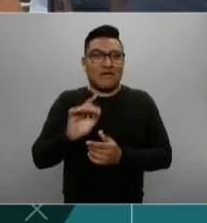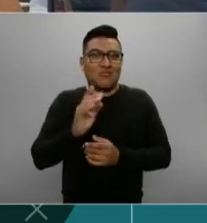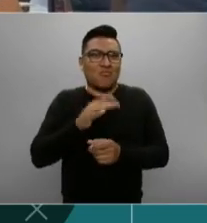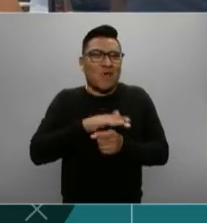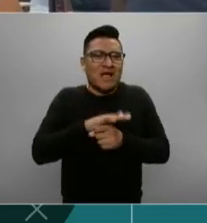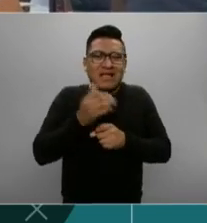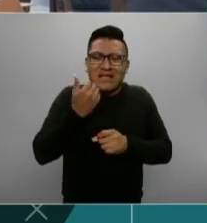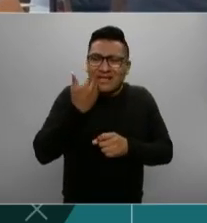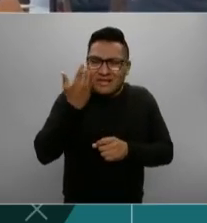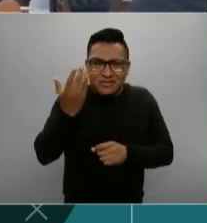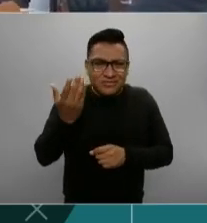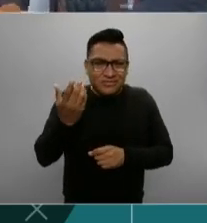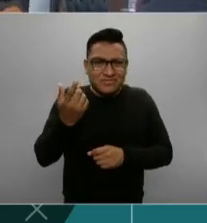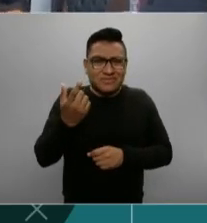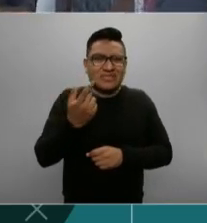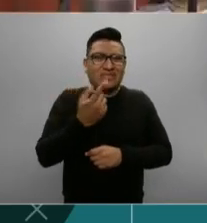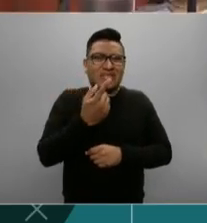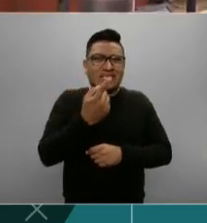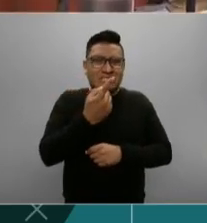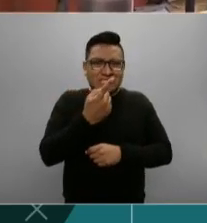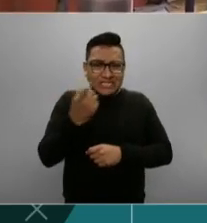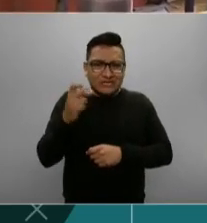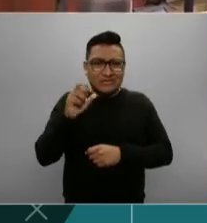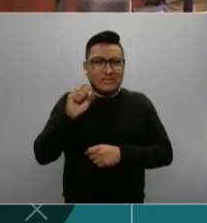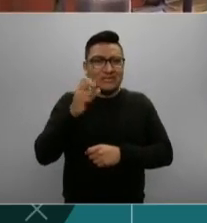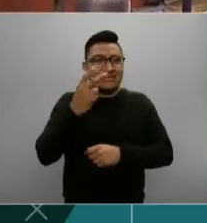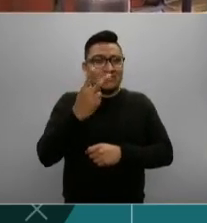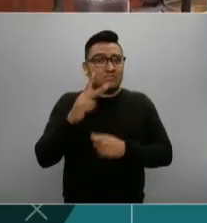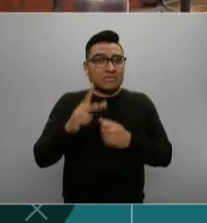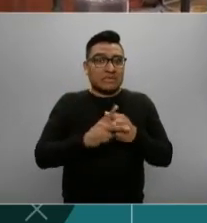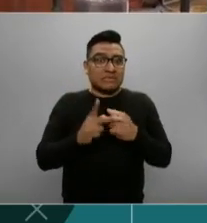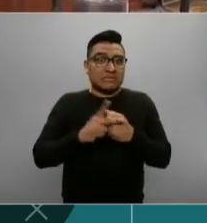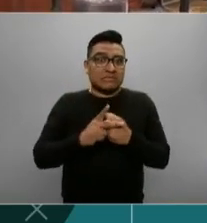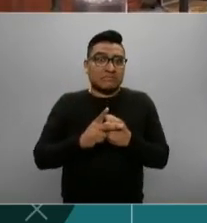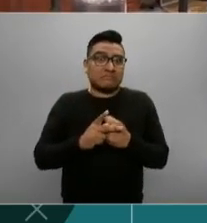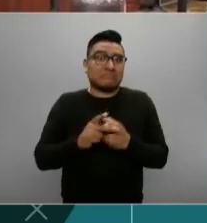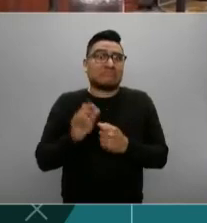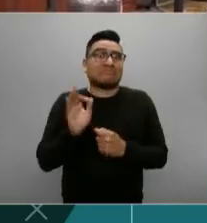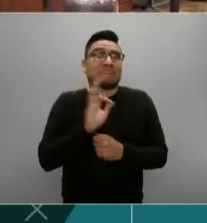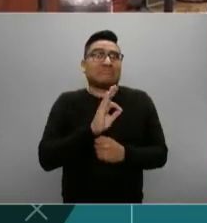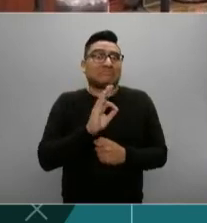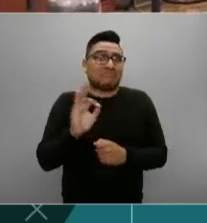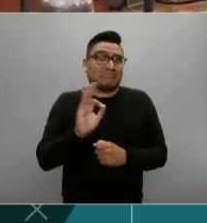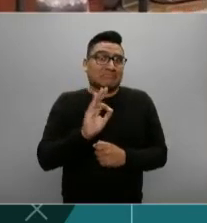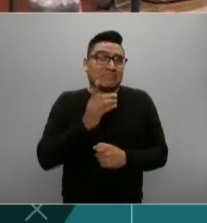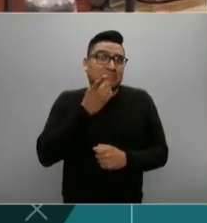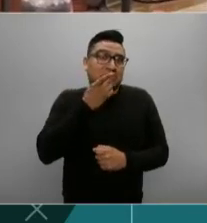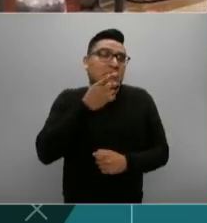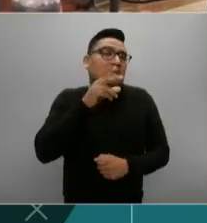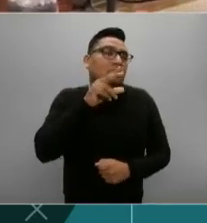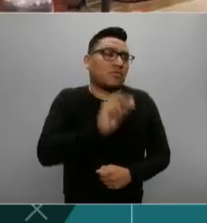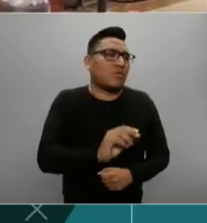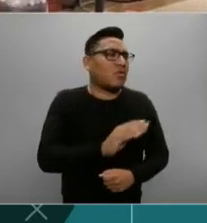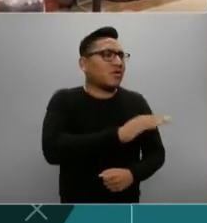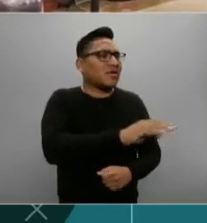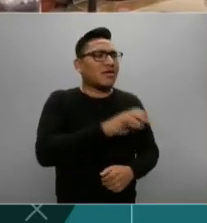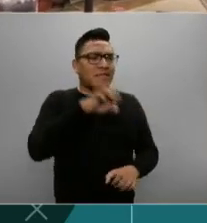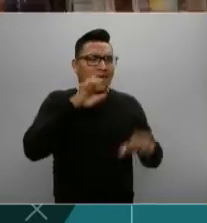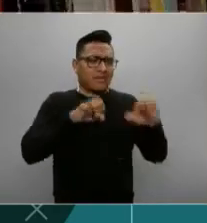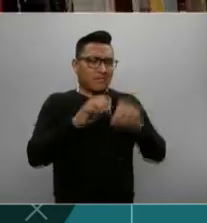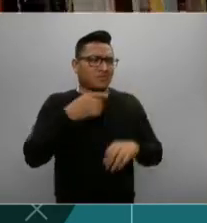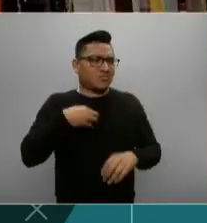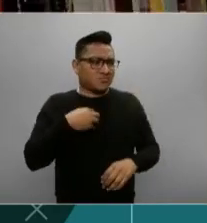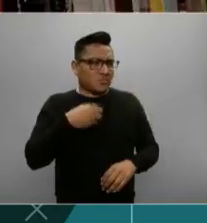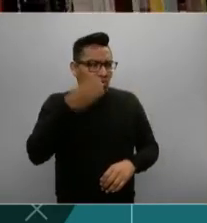puede objetar la resolución. Sí. Embajador, déjeme hacerle un comentario. Yo,